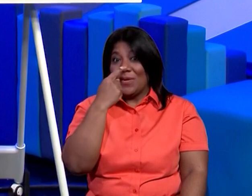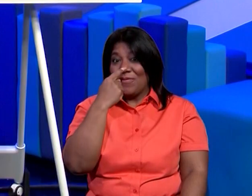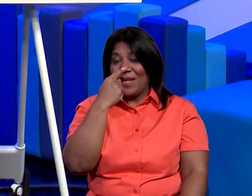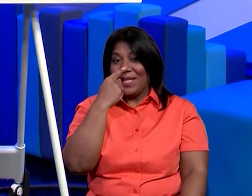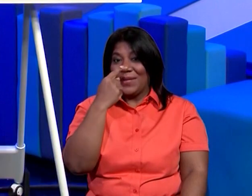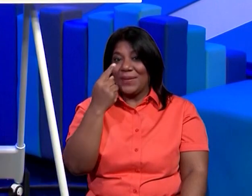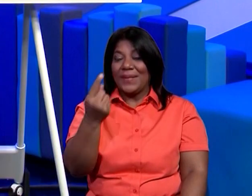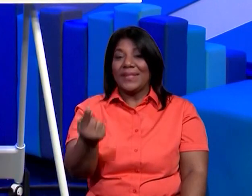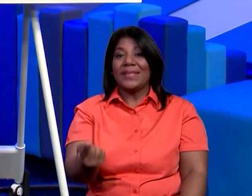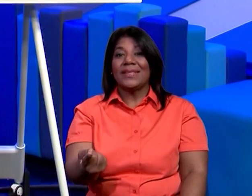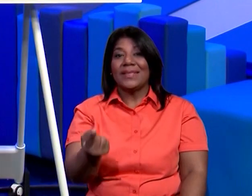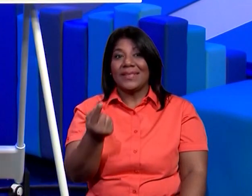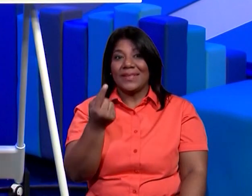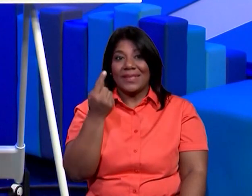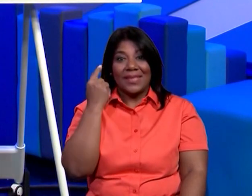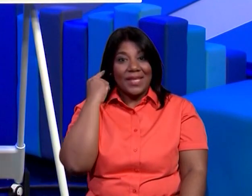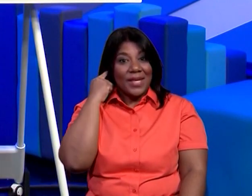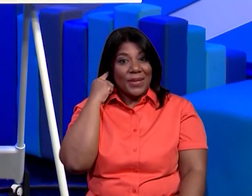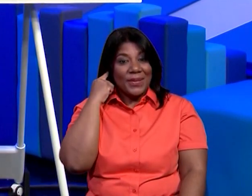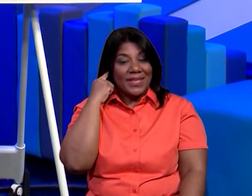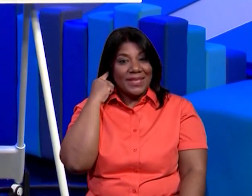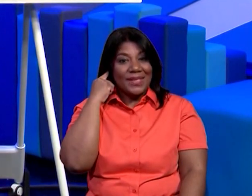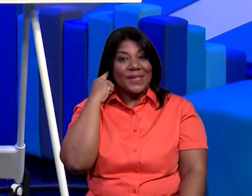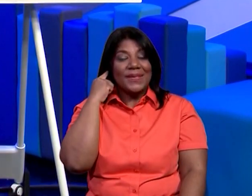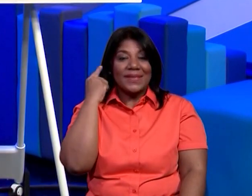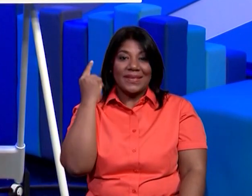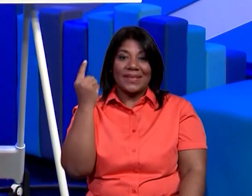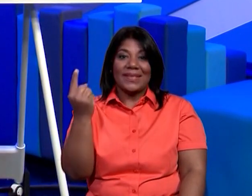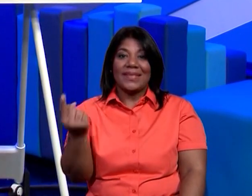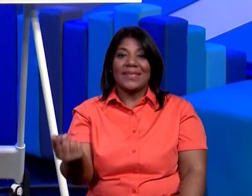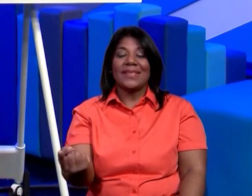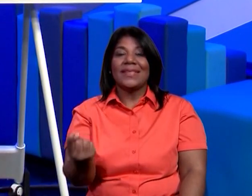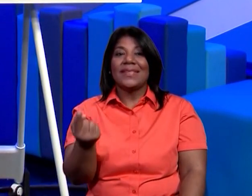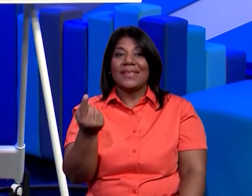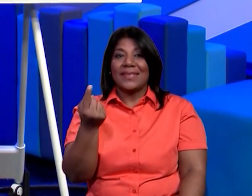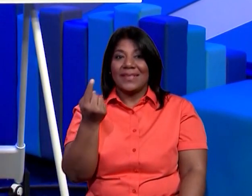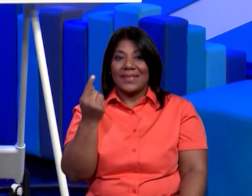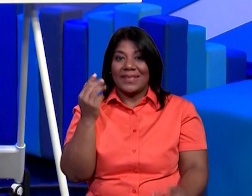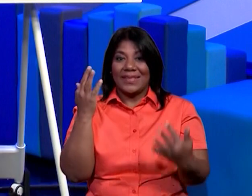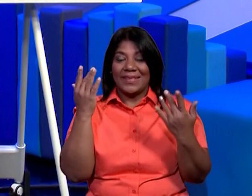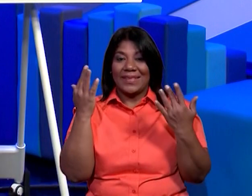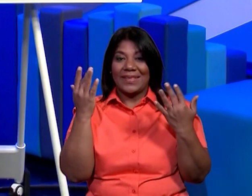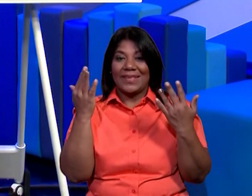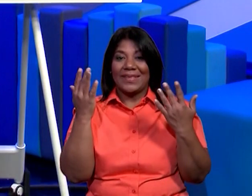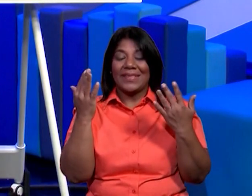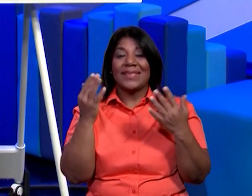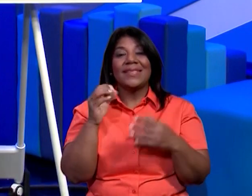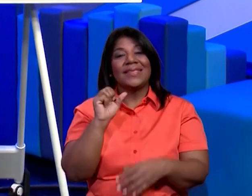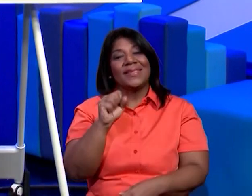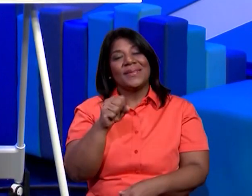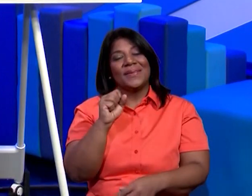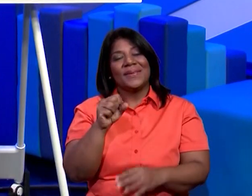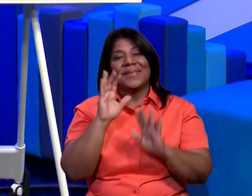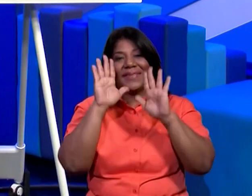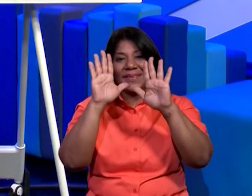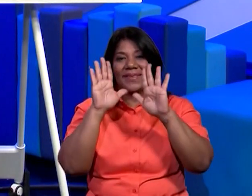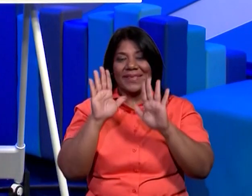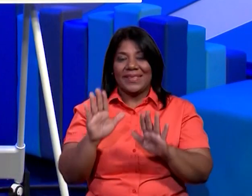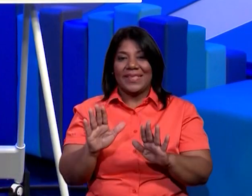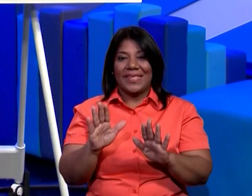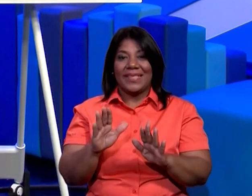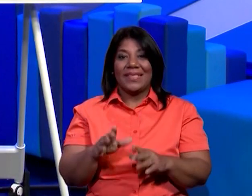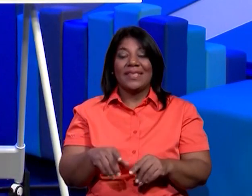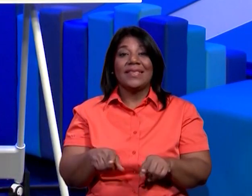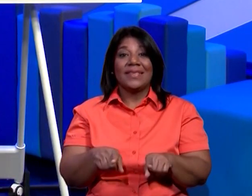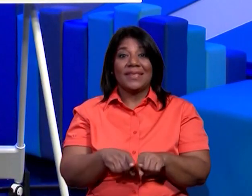olfato el sentido de la audición y el sentido entonces del tacto excelente ya él y